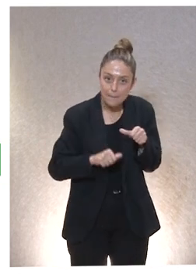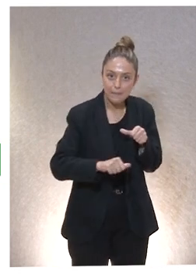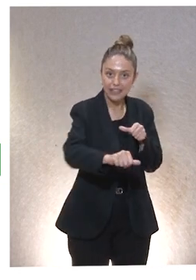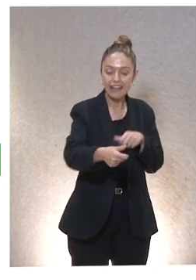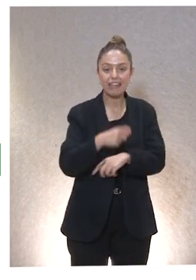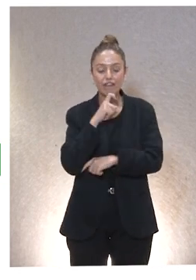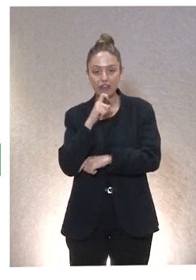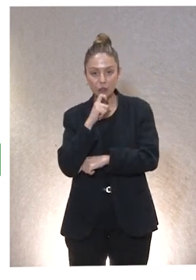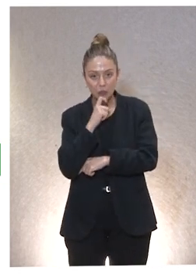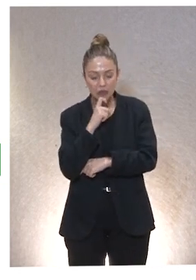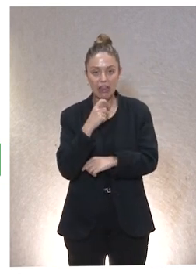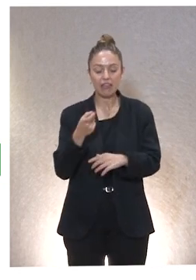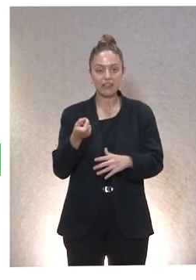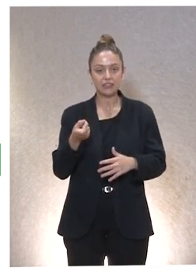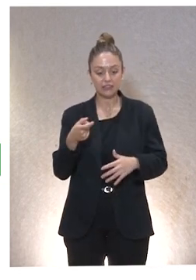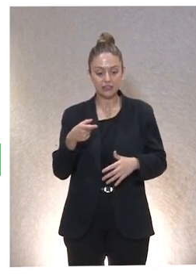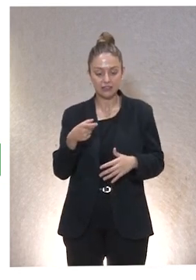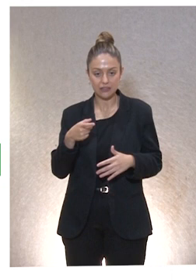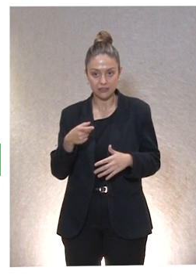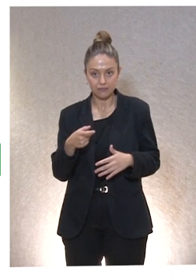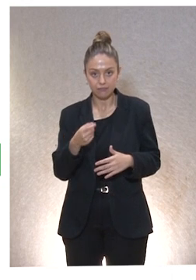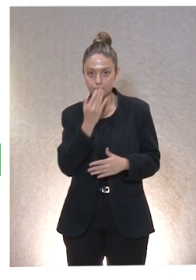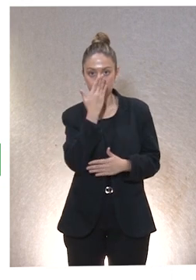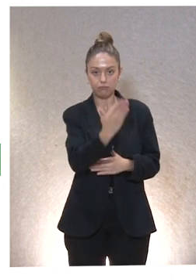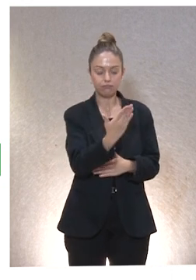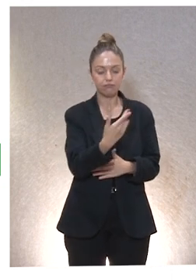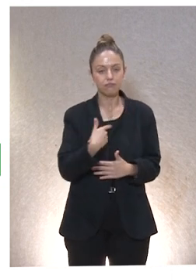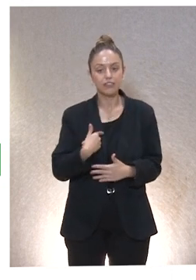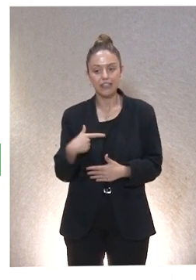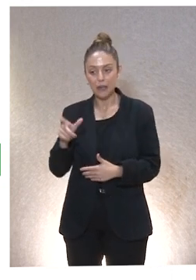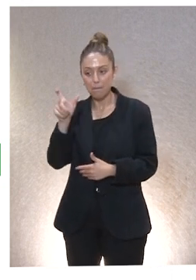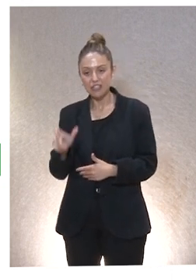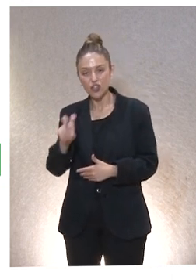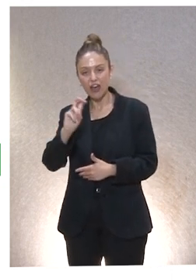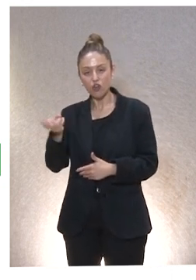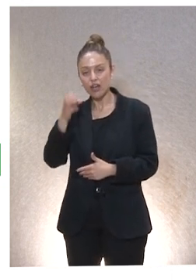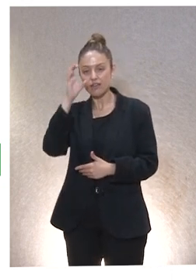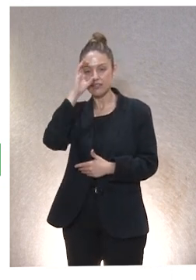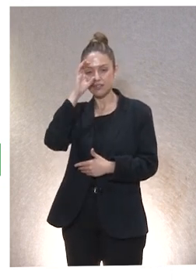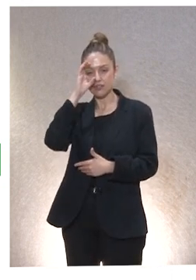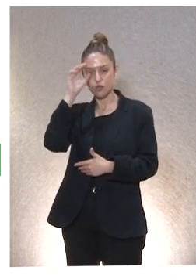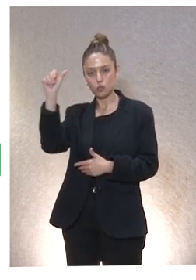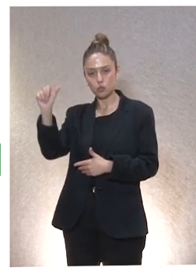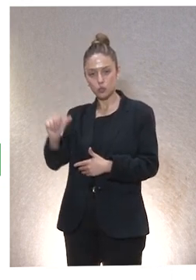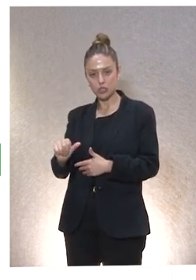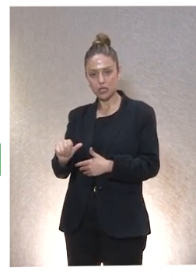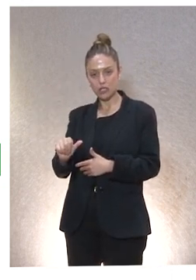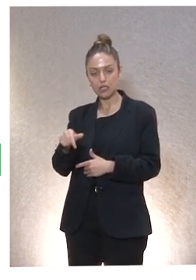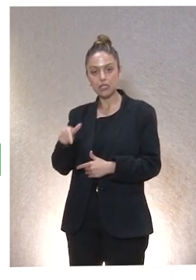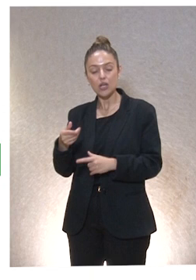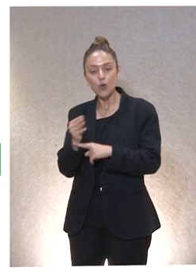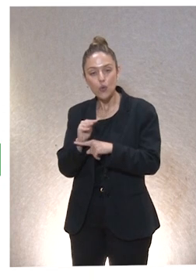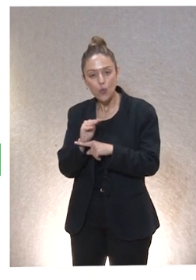y las cargas que puedan venir en el cuidado. Es decir, escucha del otro y cuidados ofrecidos se